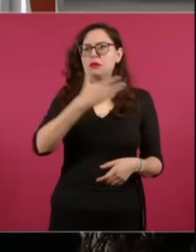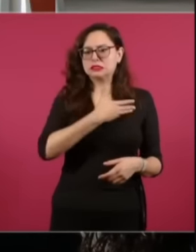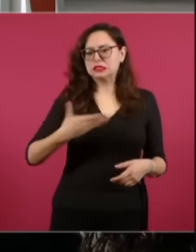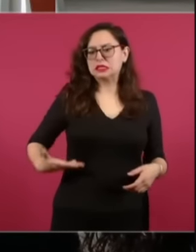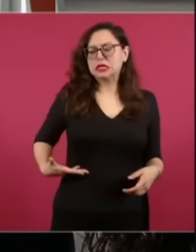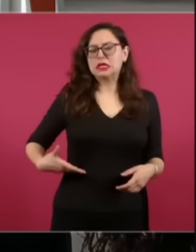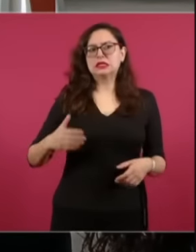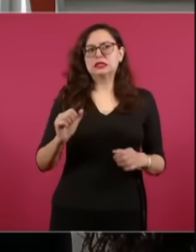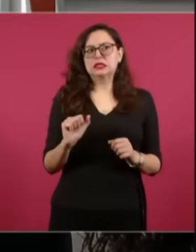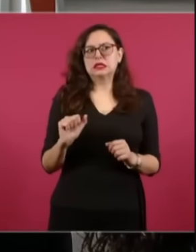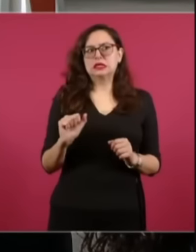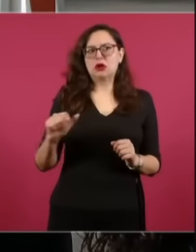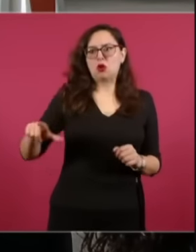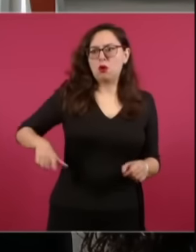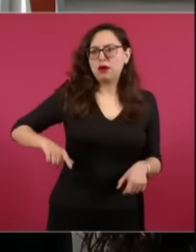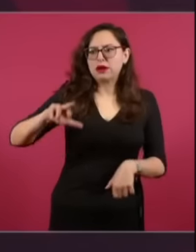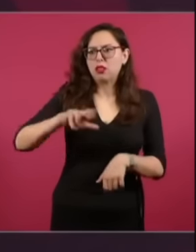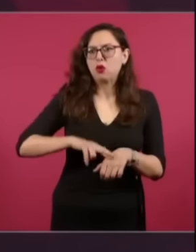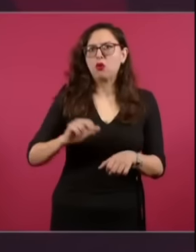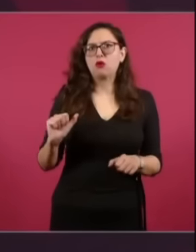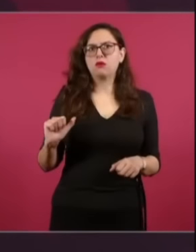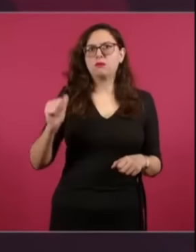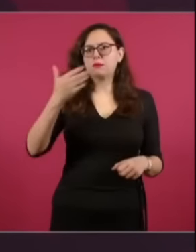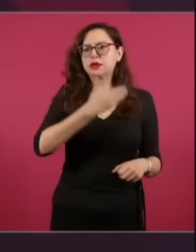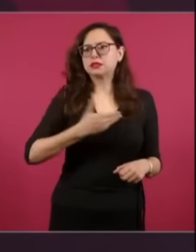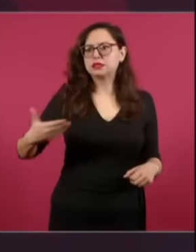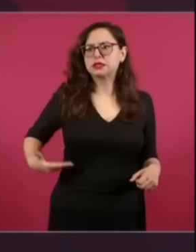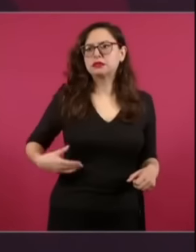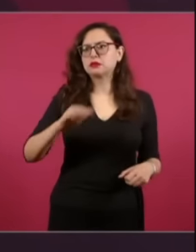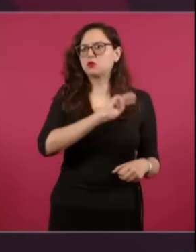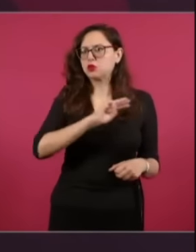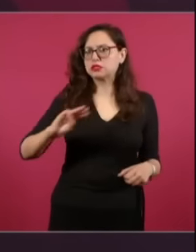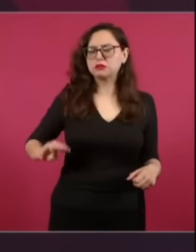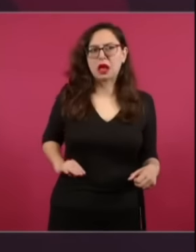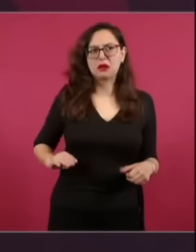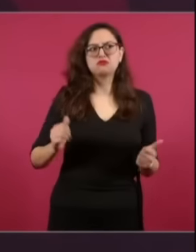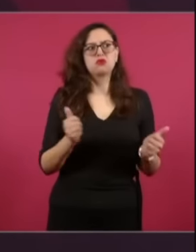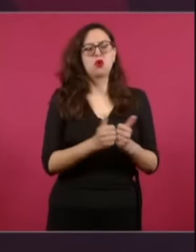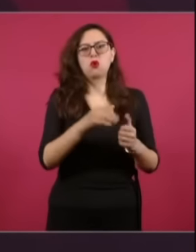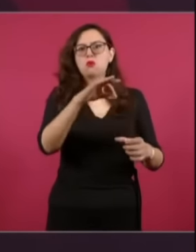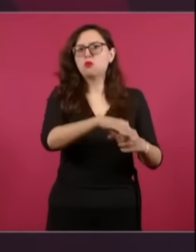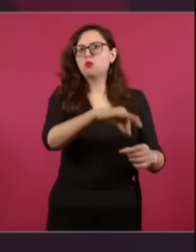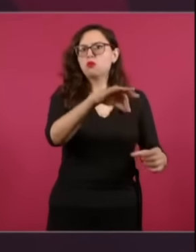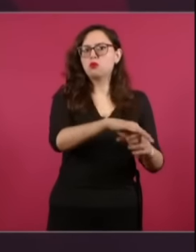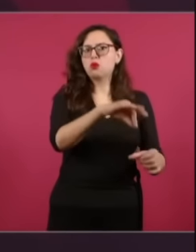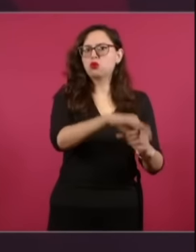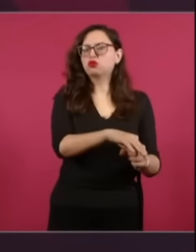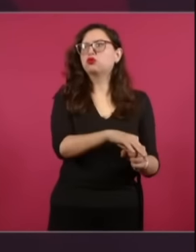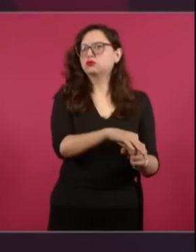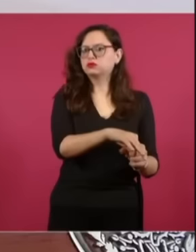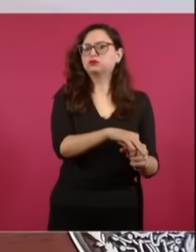¿Qué es más